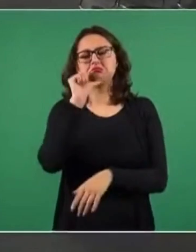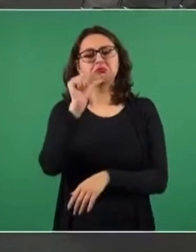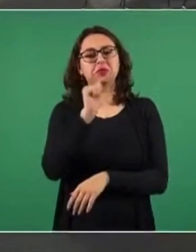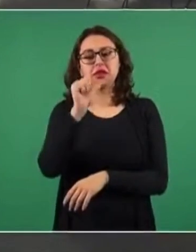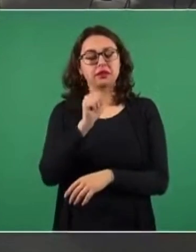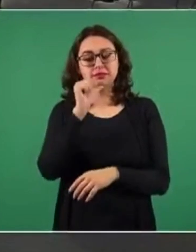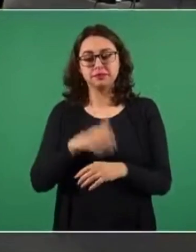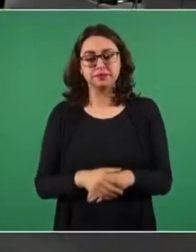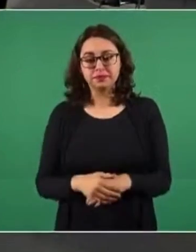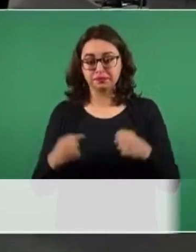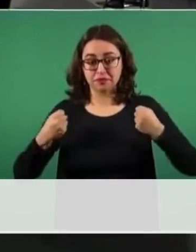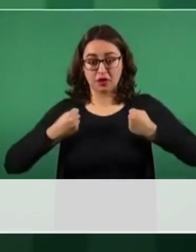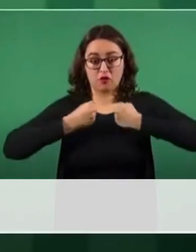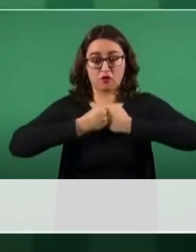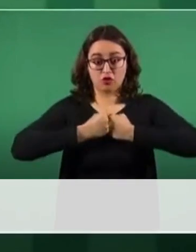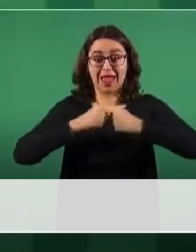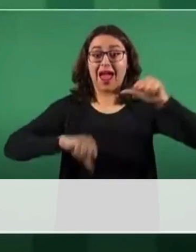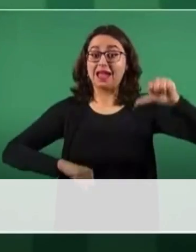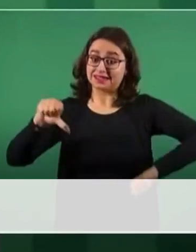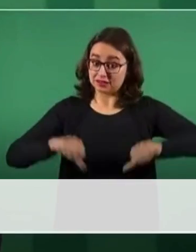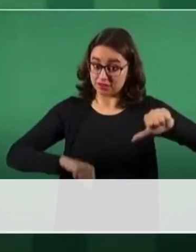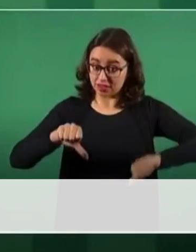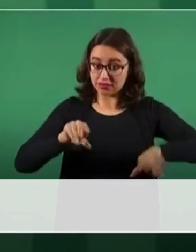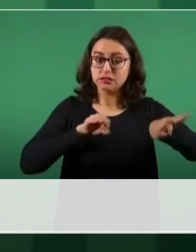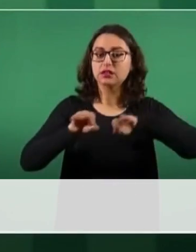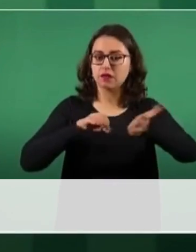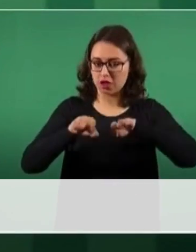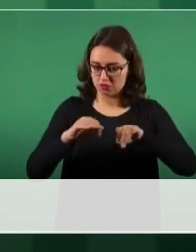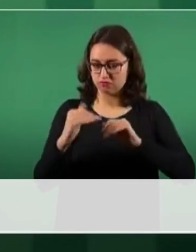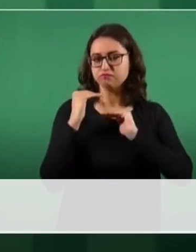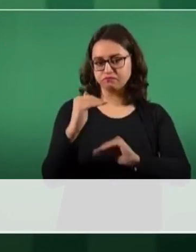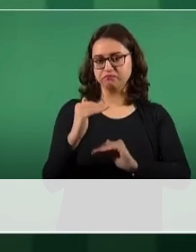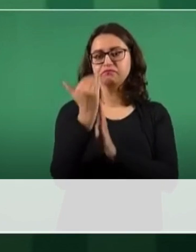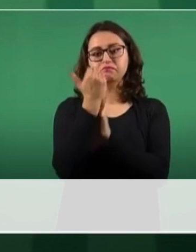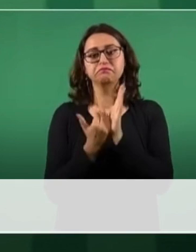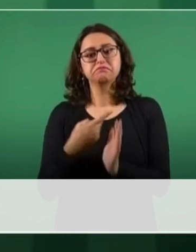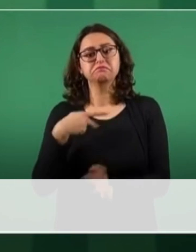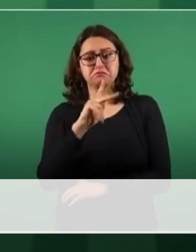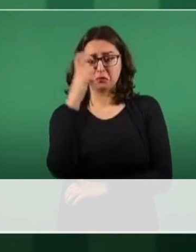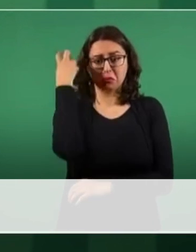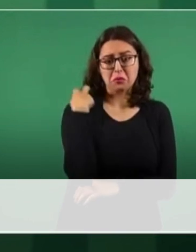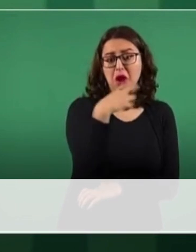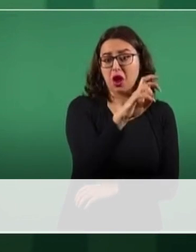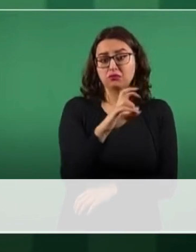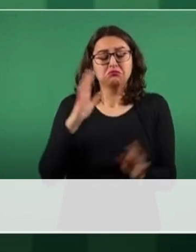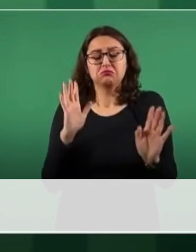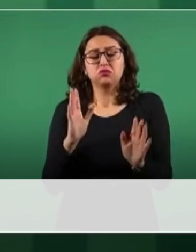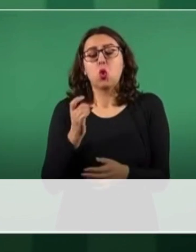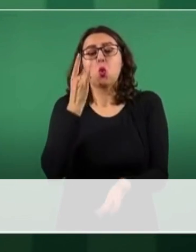Hay una restricción en la frontera de actividades, pero para quienes viajan a Estados Unidos sí se puede viajar con prueba PCR.